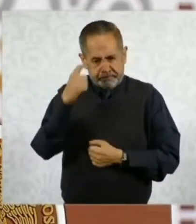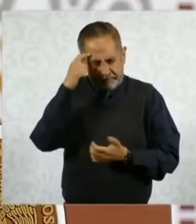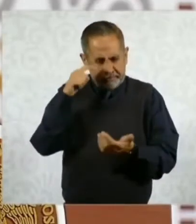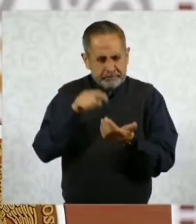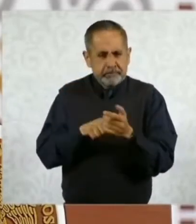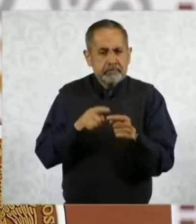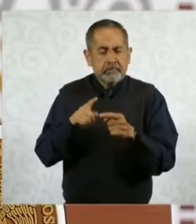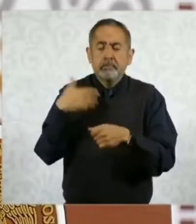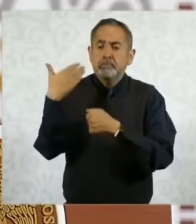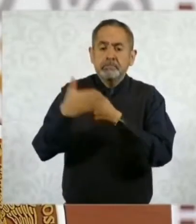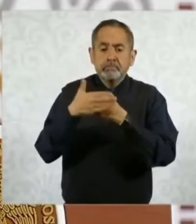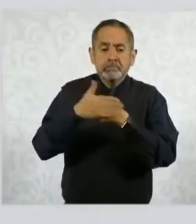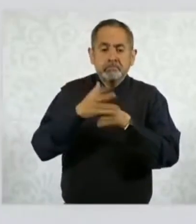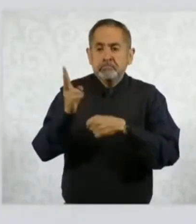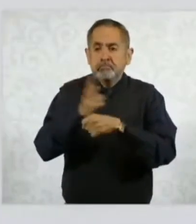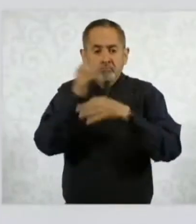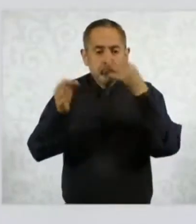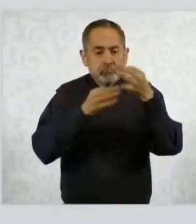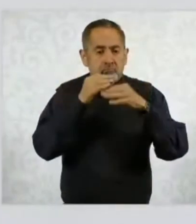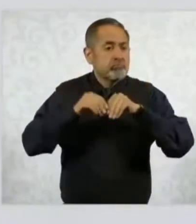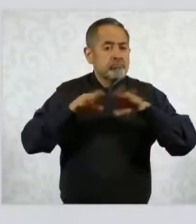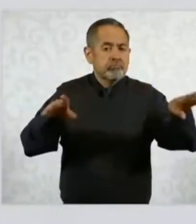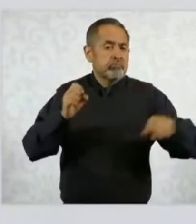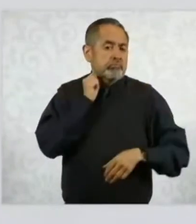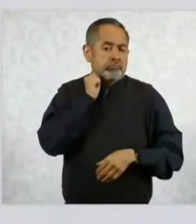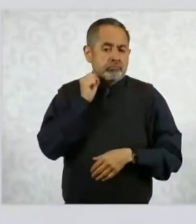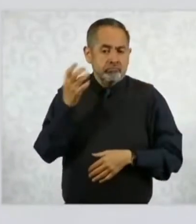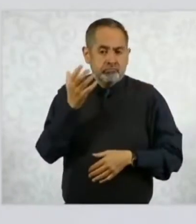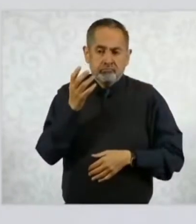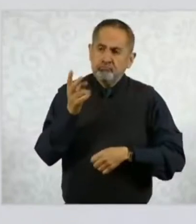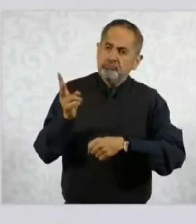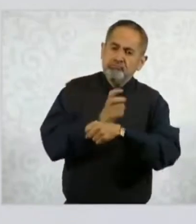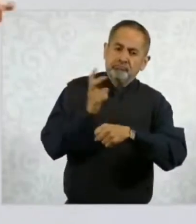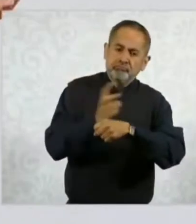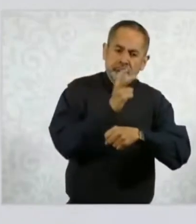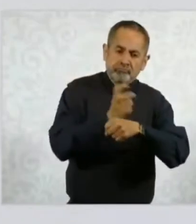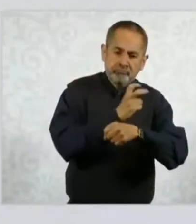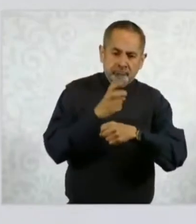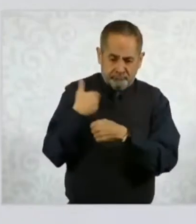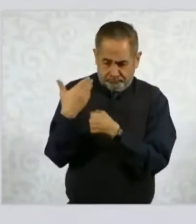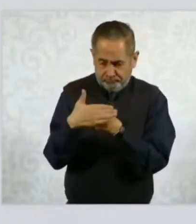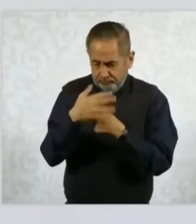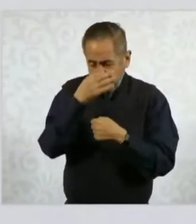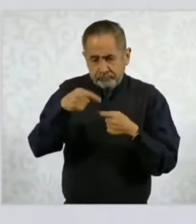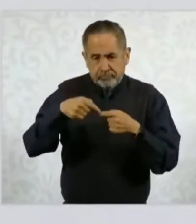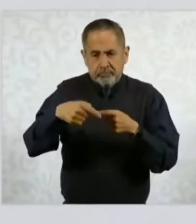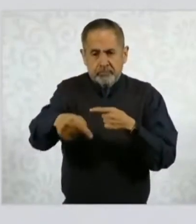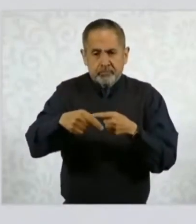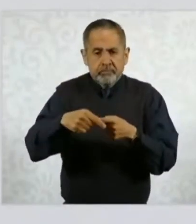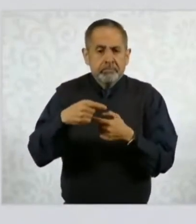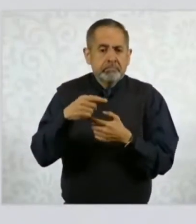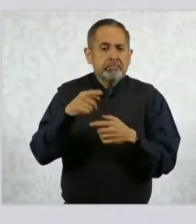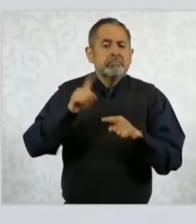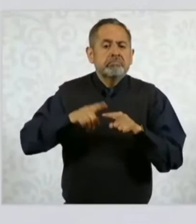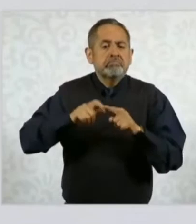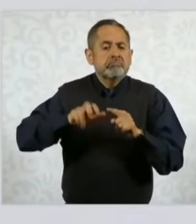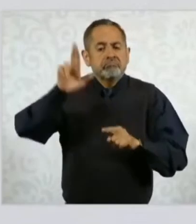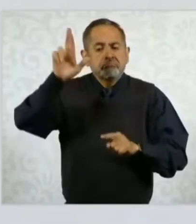sale ya la convocatoria por parte del Senado, para ya unos días, para